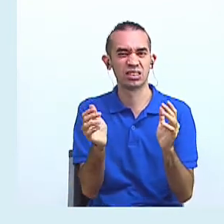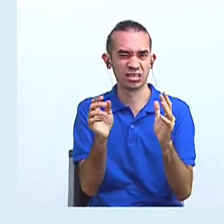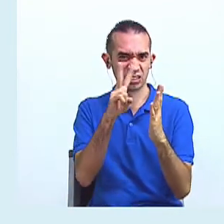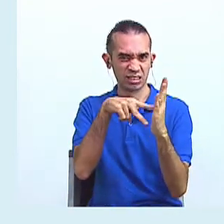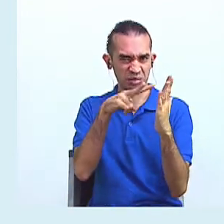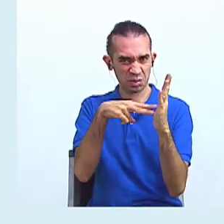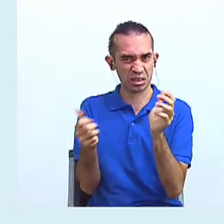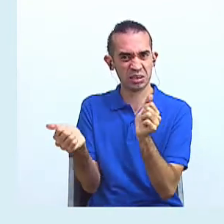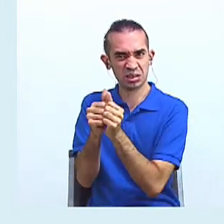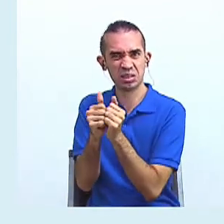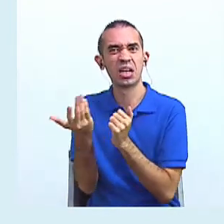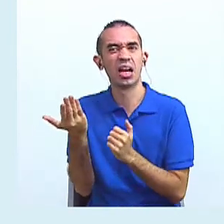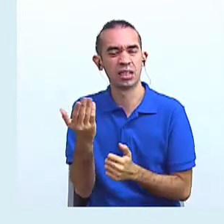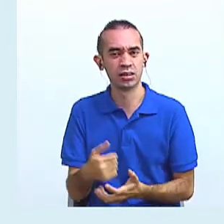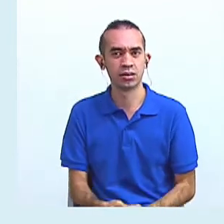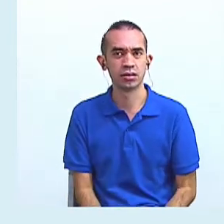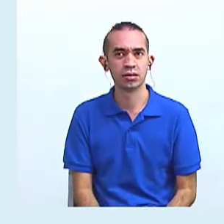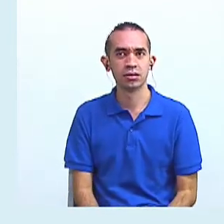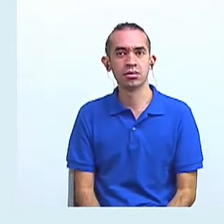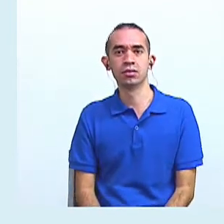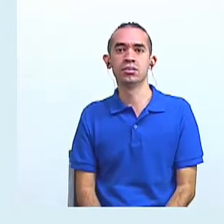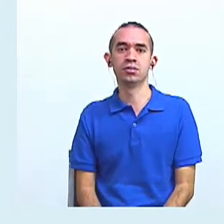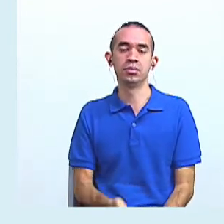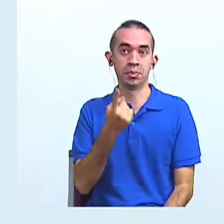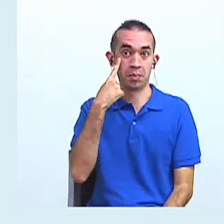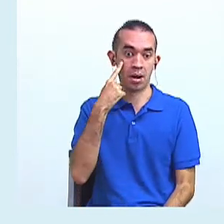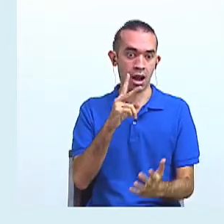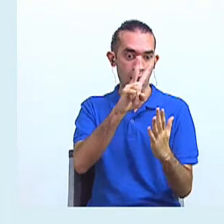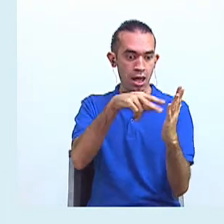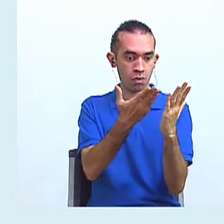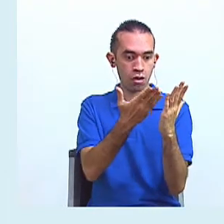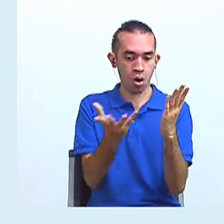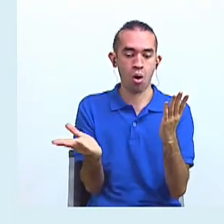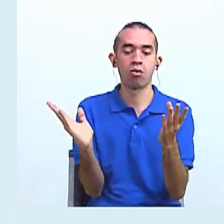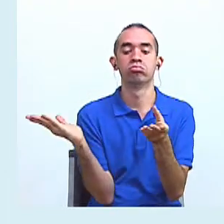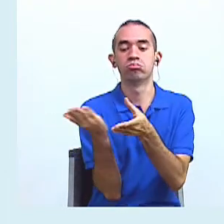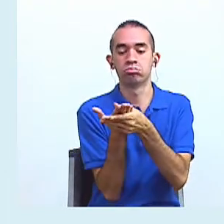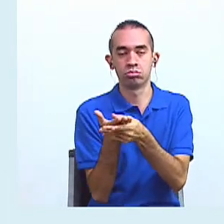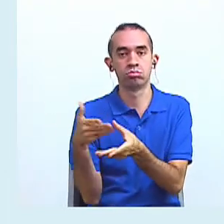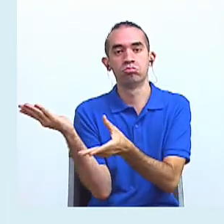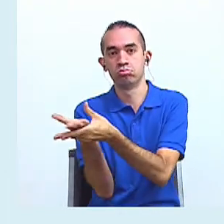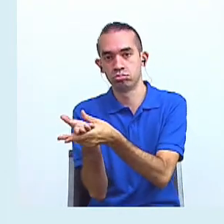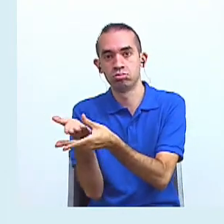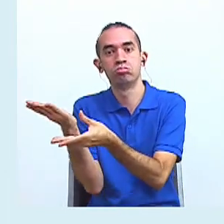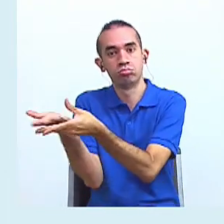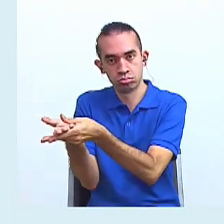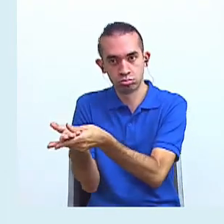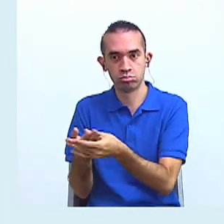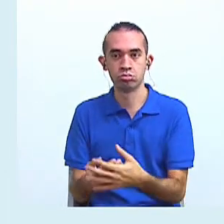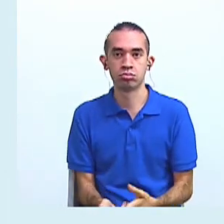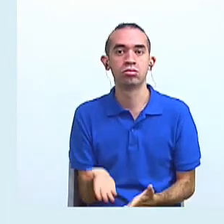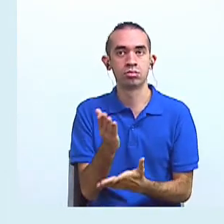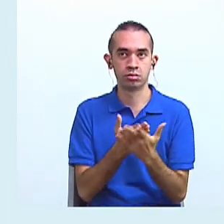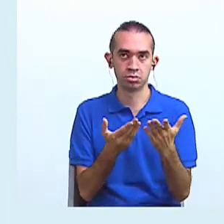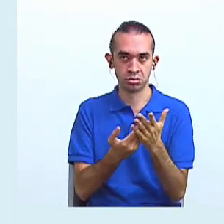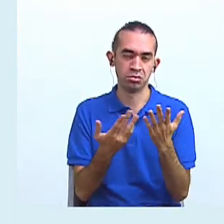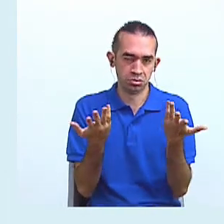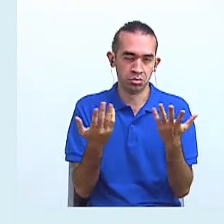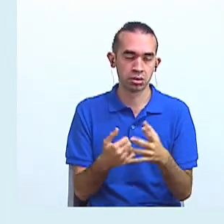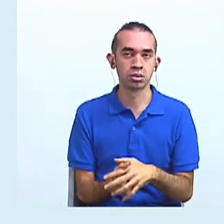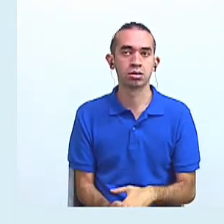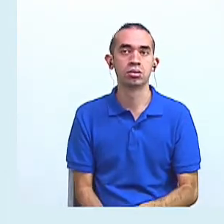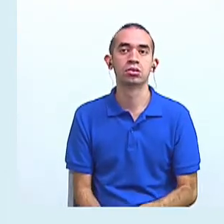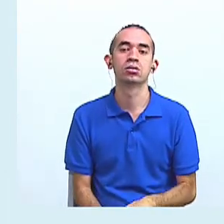Son los textos que acompañan al libro. Es decir, cada uno de los elementos que encontramos en el libro.